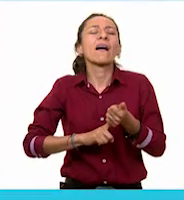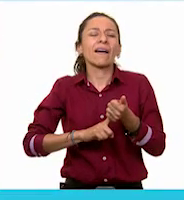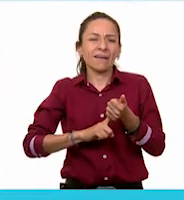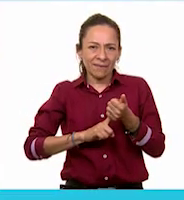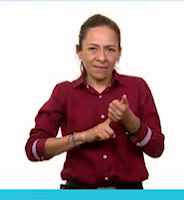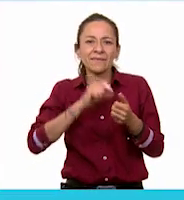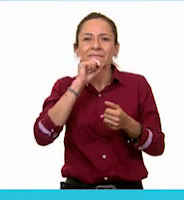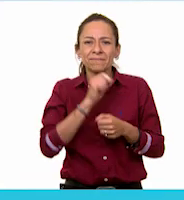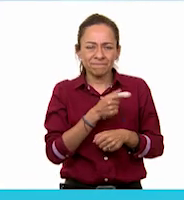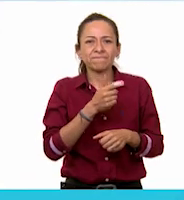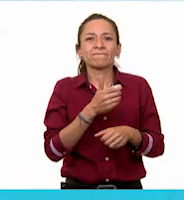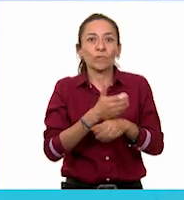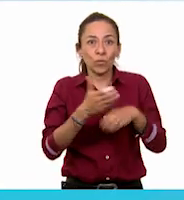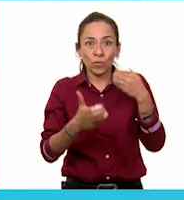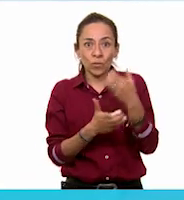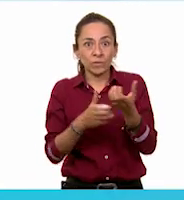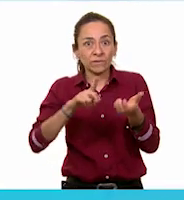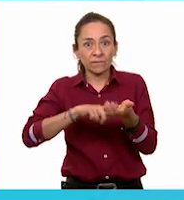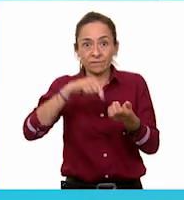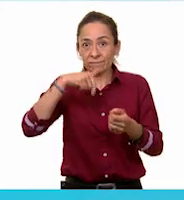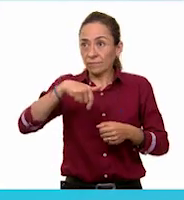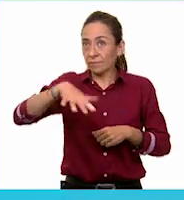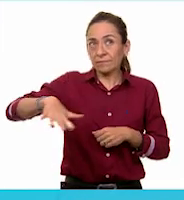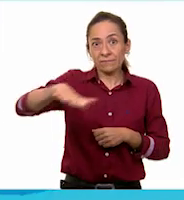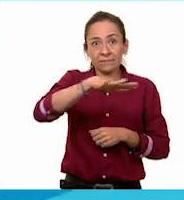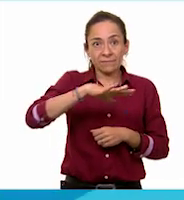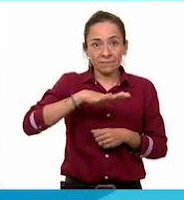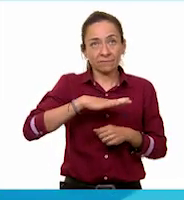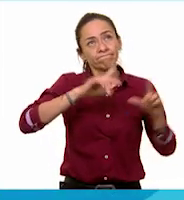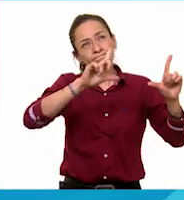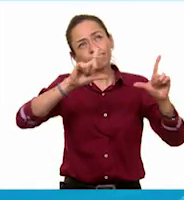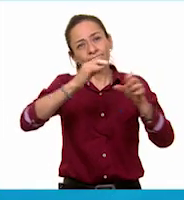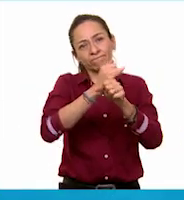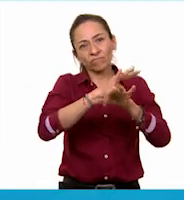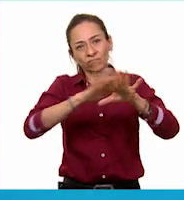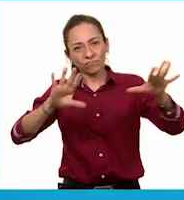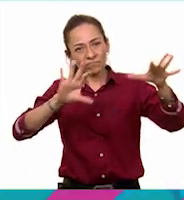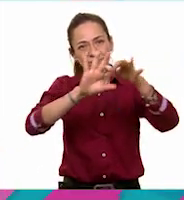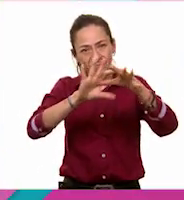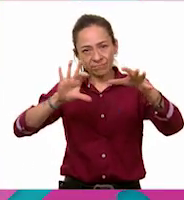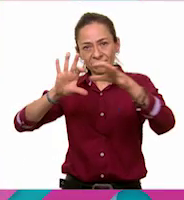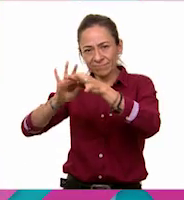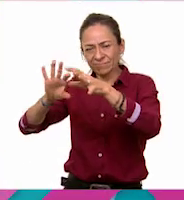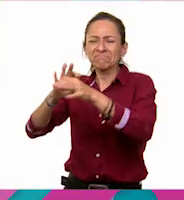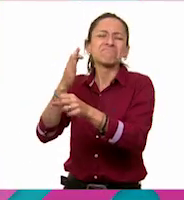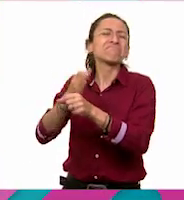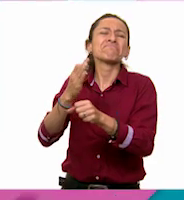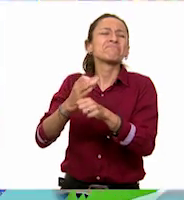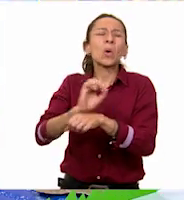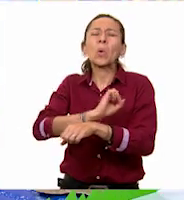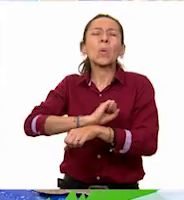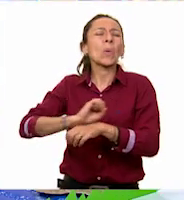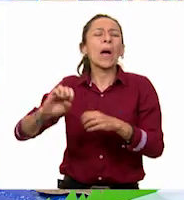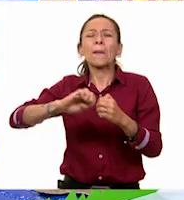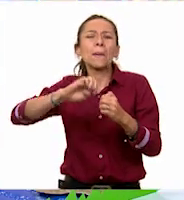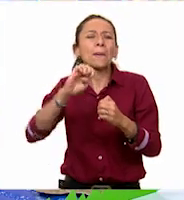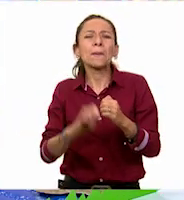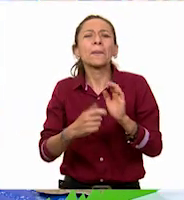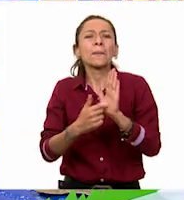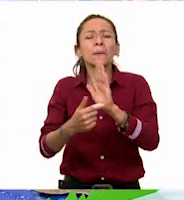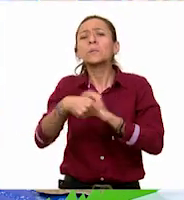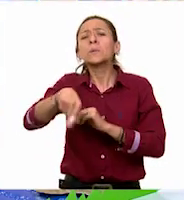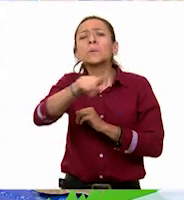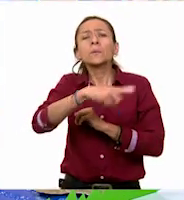uno de los objetos que yo tengo. En este momento yo solamente les voy a poner algunos ejemplos, pero ustedes pueden armar